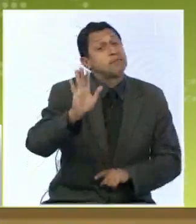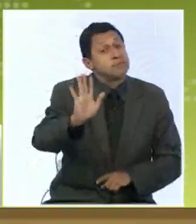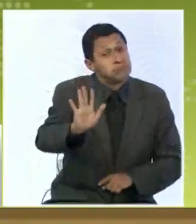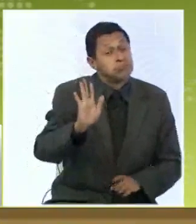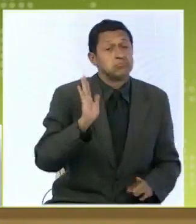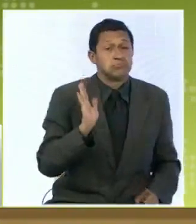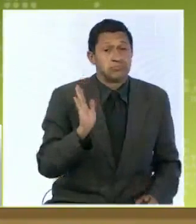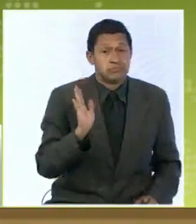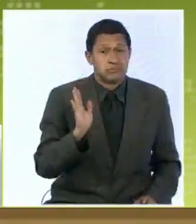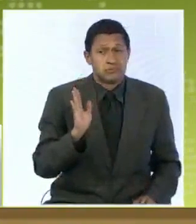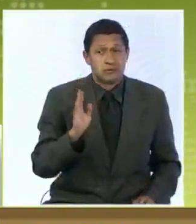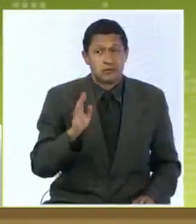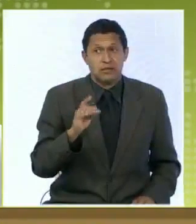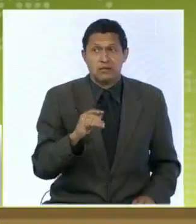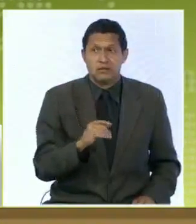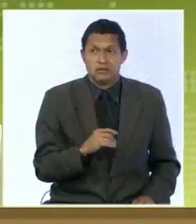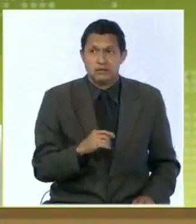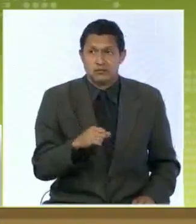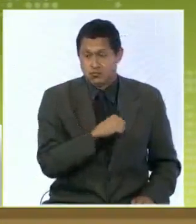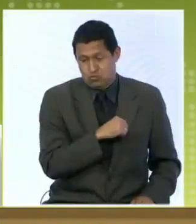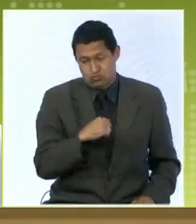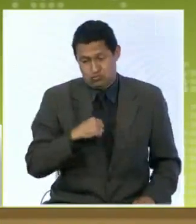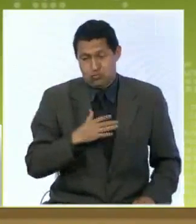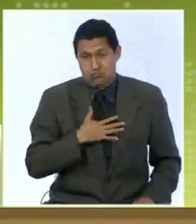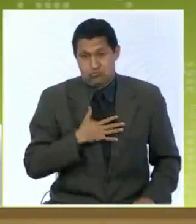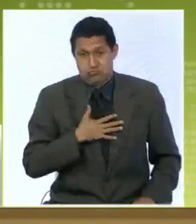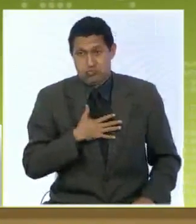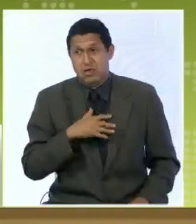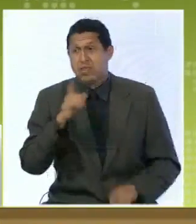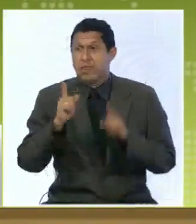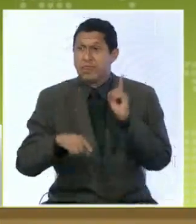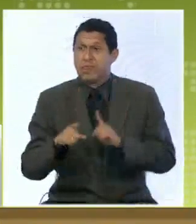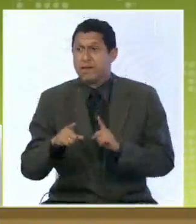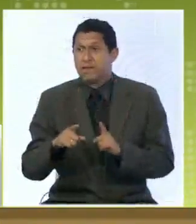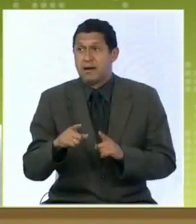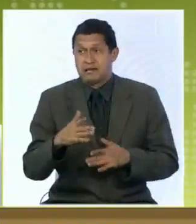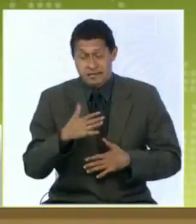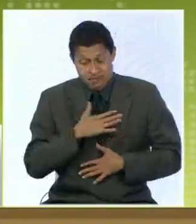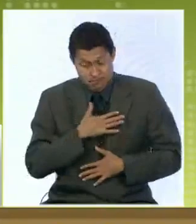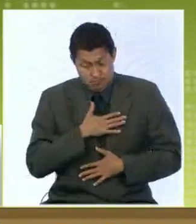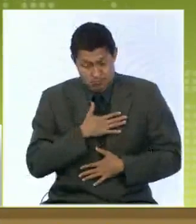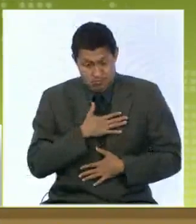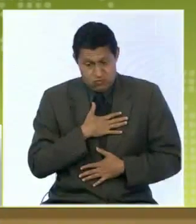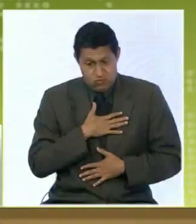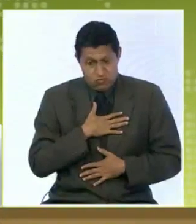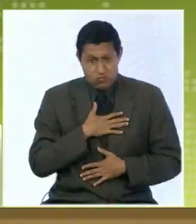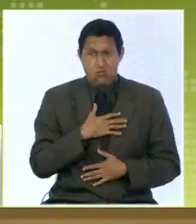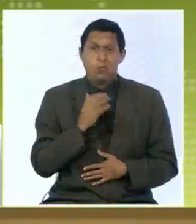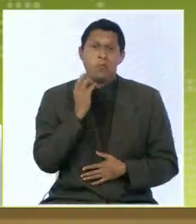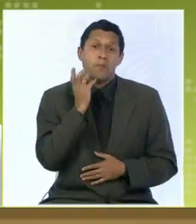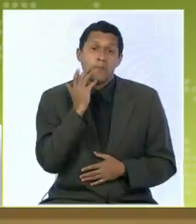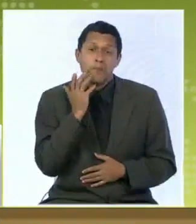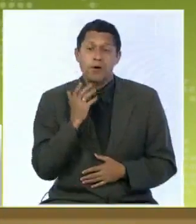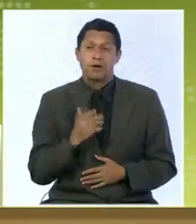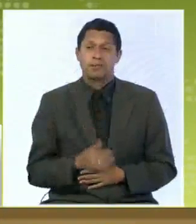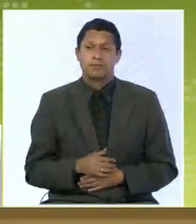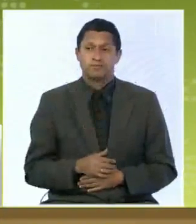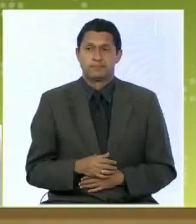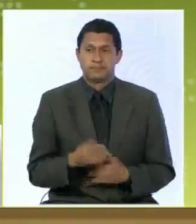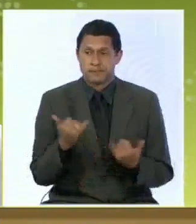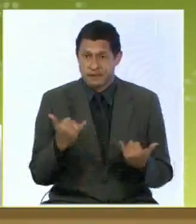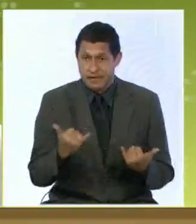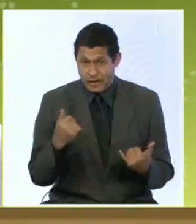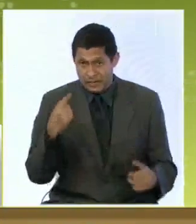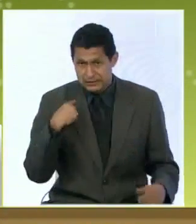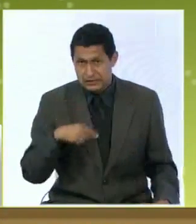nosotros llamamos y está denominado automaestría depende de tu disciplina aun cuando, de hecho, ya el que